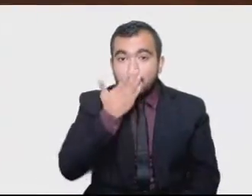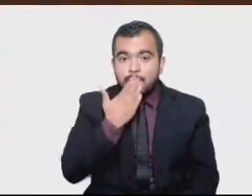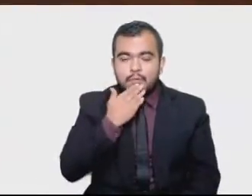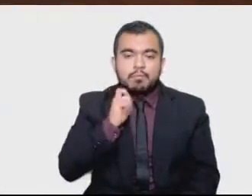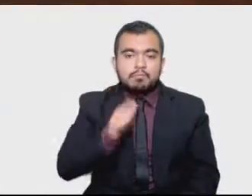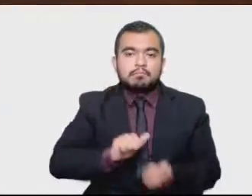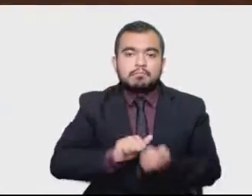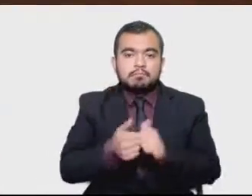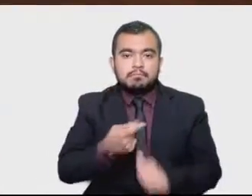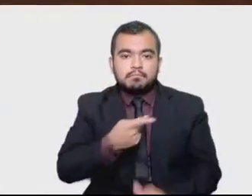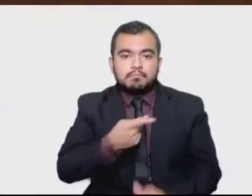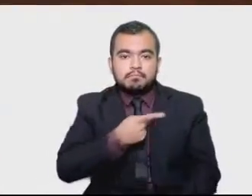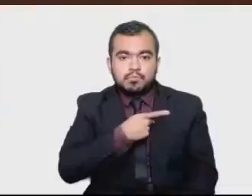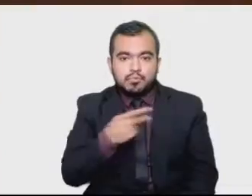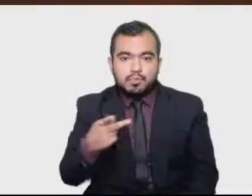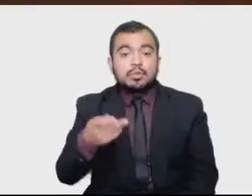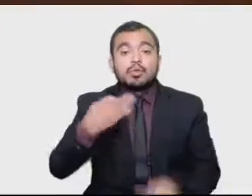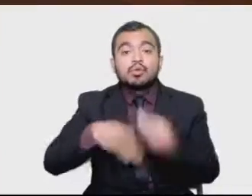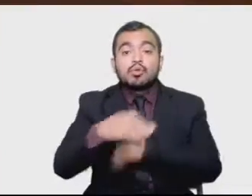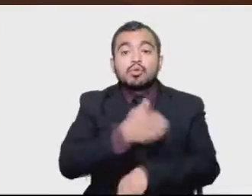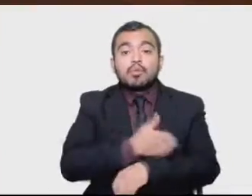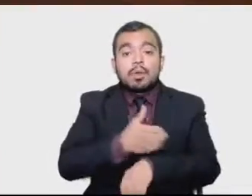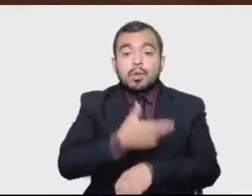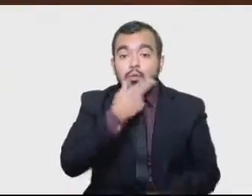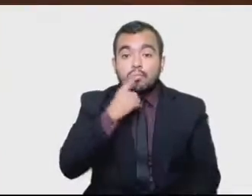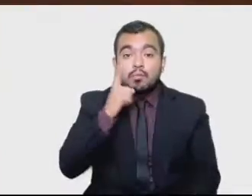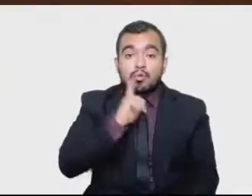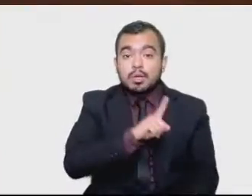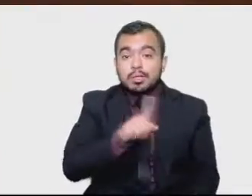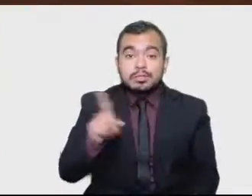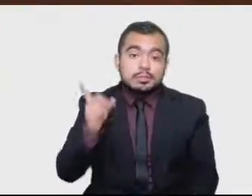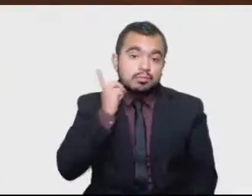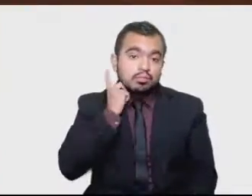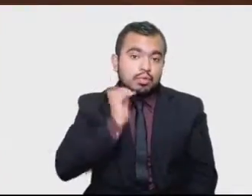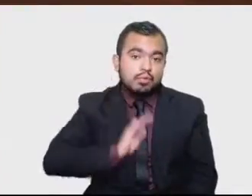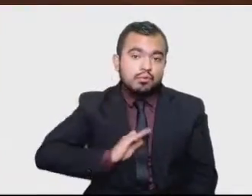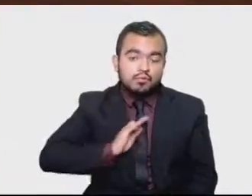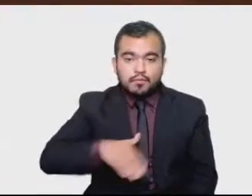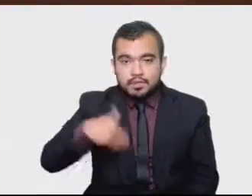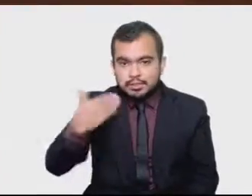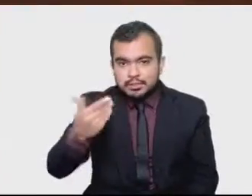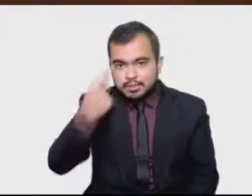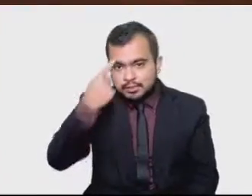a todas mis compañeras y compañeros legisladores, ya que el dictamen fue por unanimidad de todos los grupos parlamentarios. Muchas